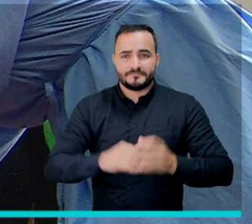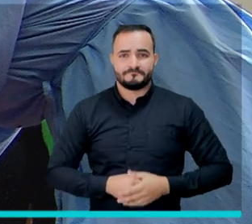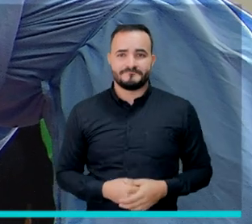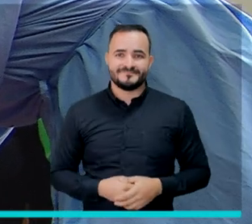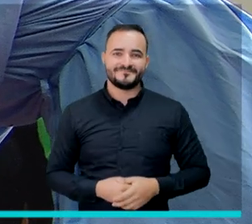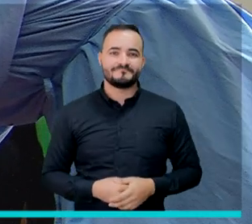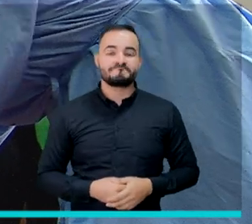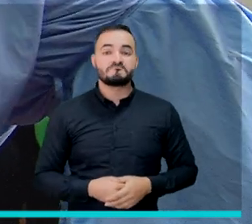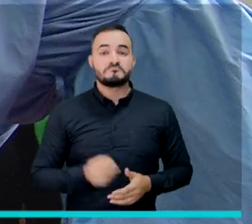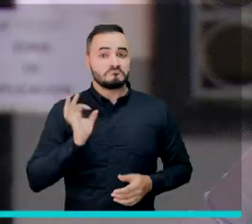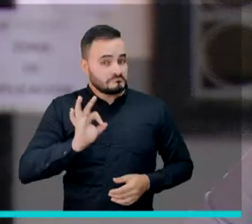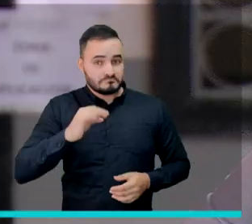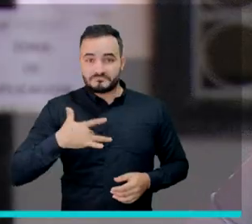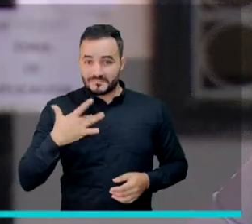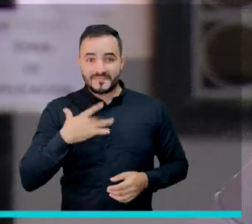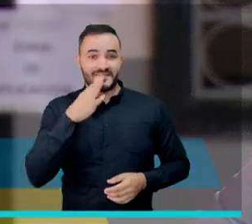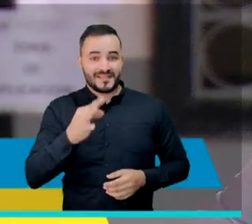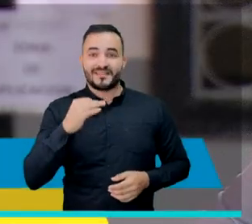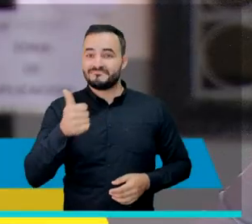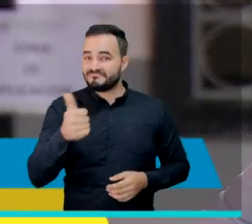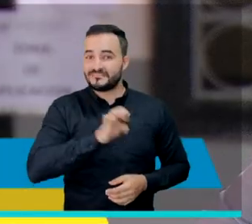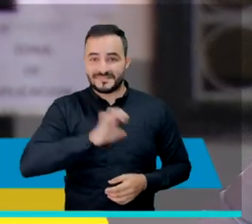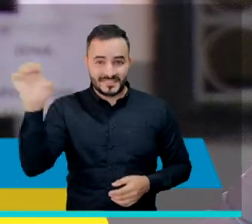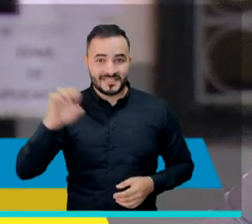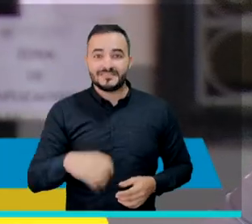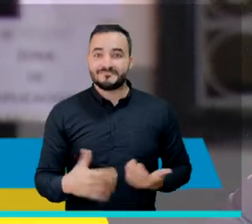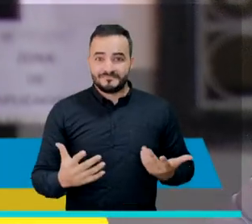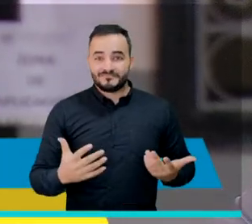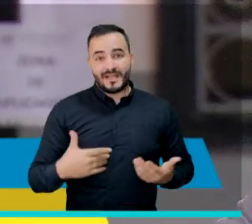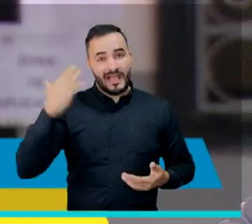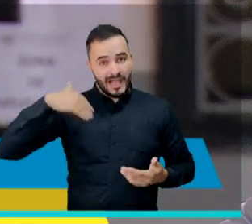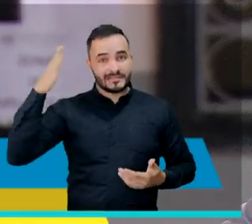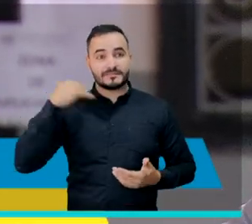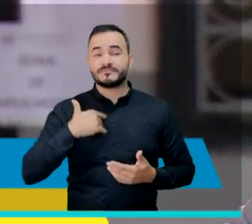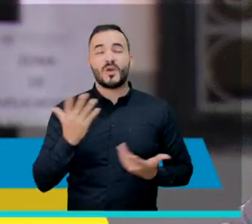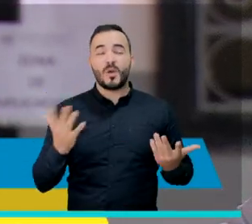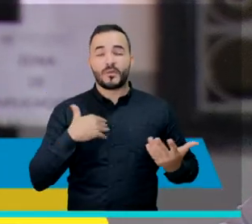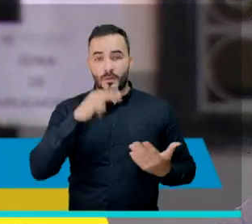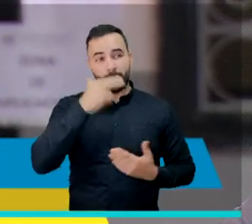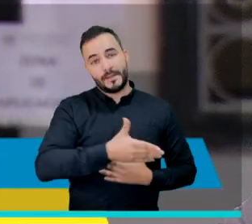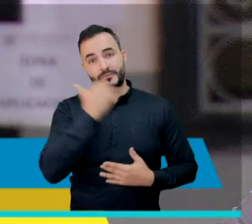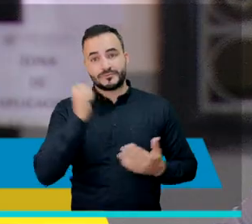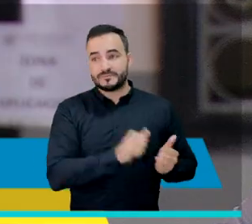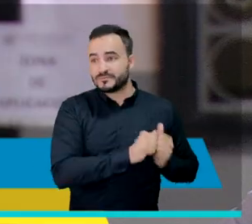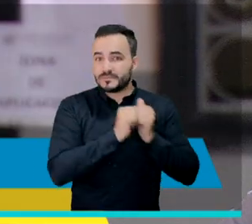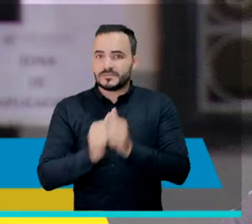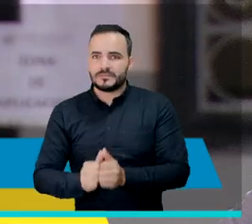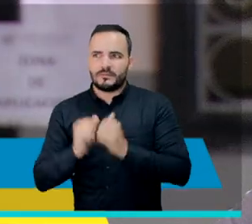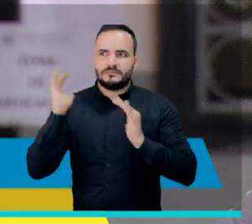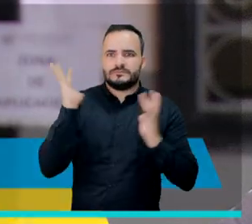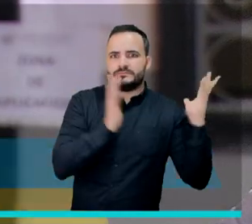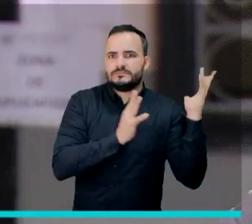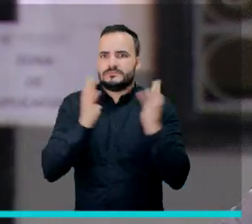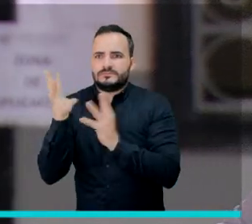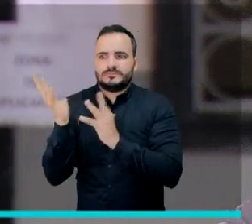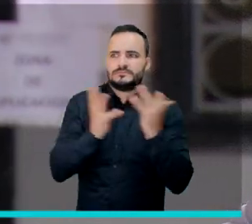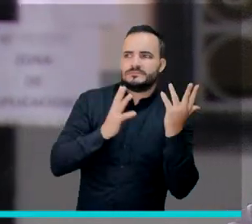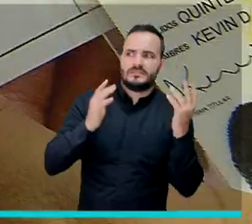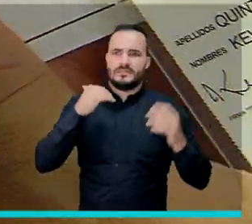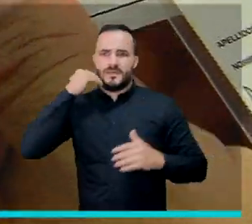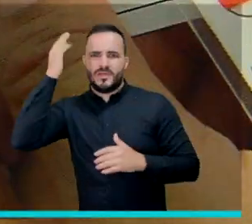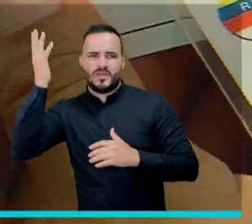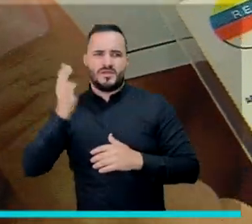Súper bueno porque eso implica llevar a los niños a hacer filas con todo el mundo junto, revuelto,